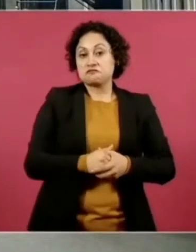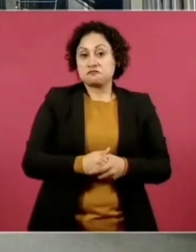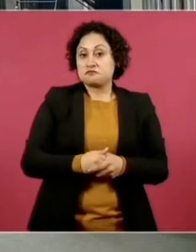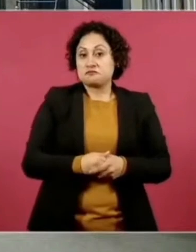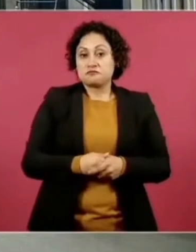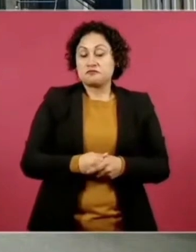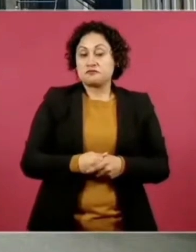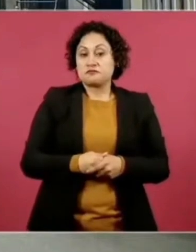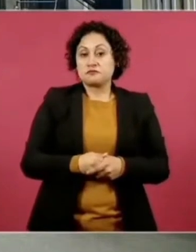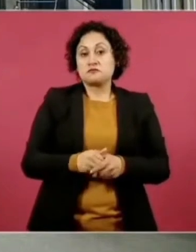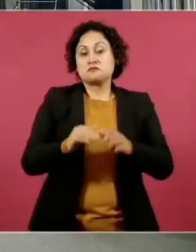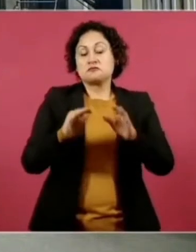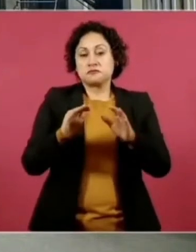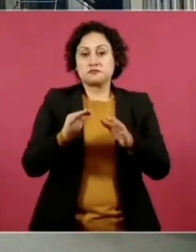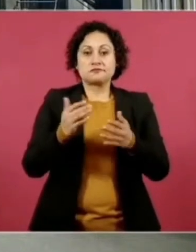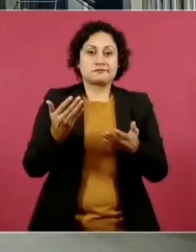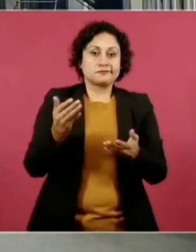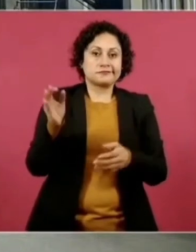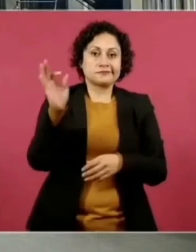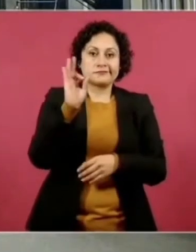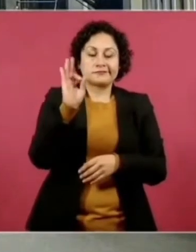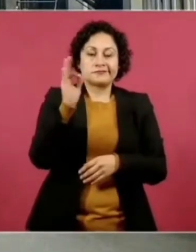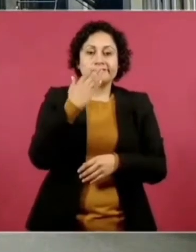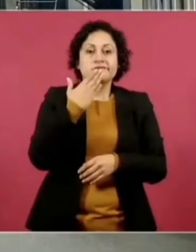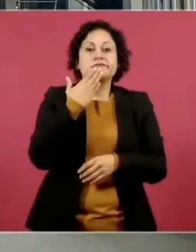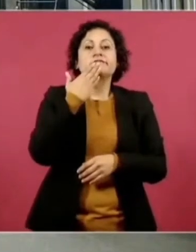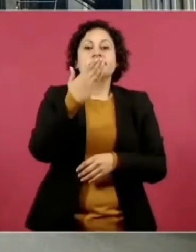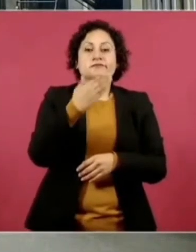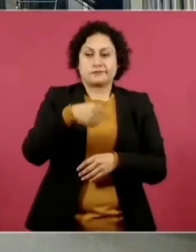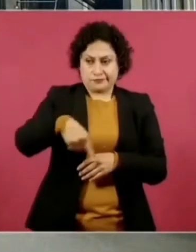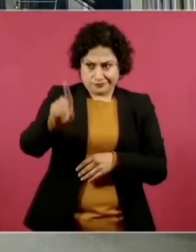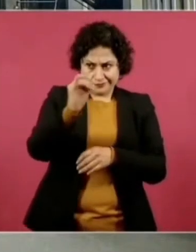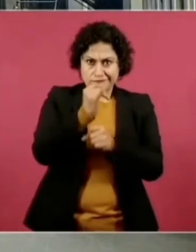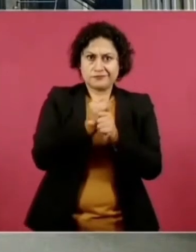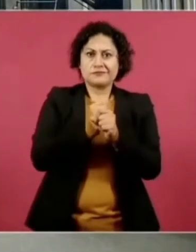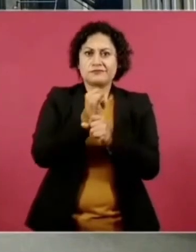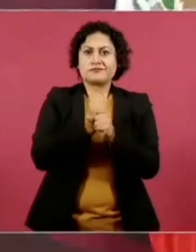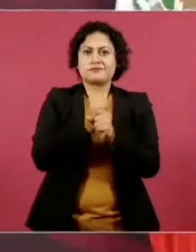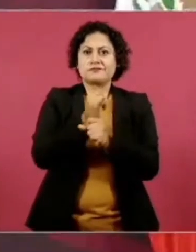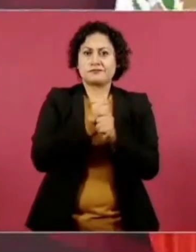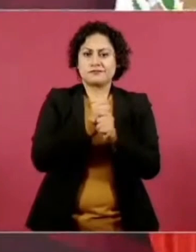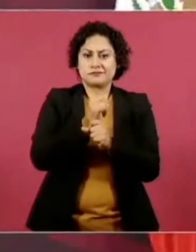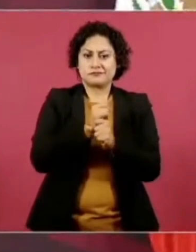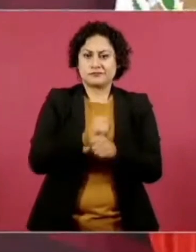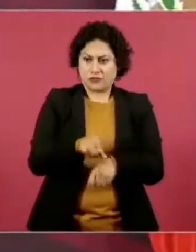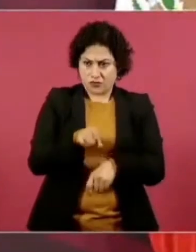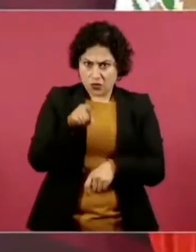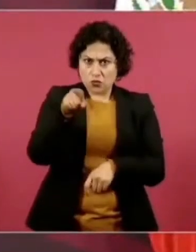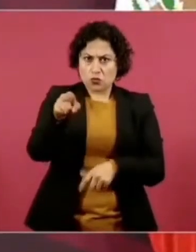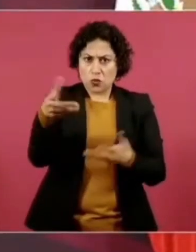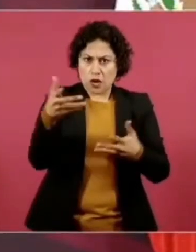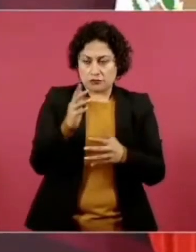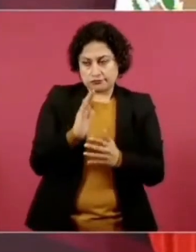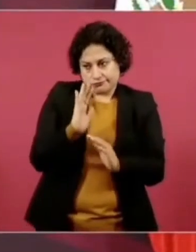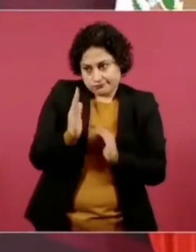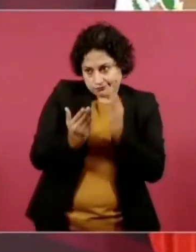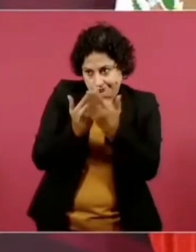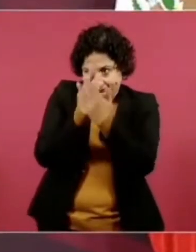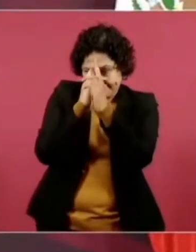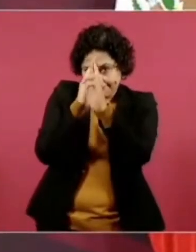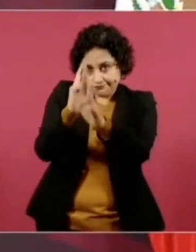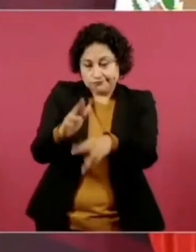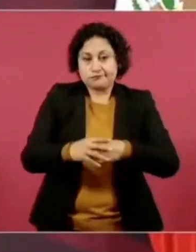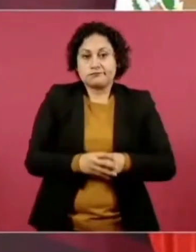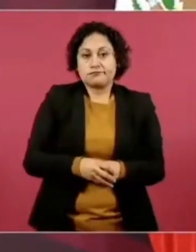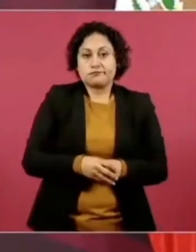hicieran una investigación ustedes, hazla tú, con todo respeto. O sea, a ver,